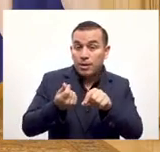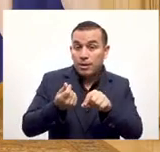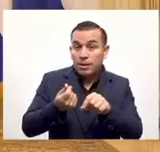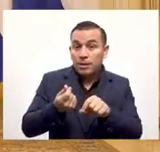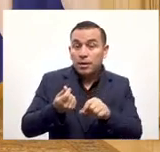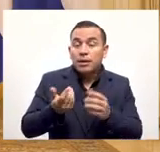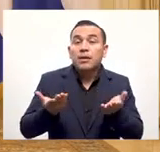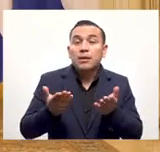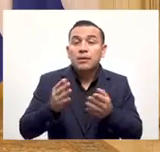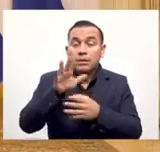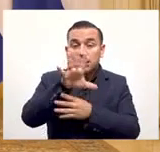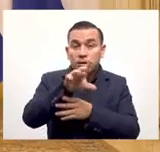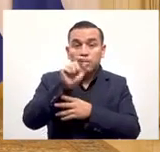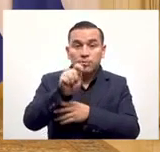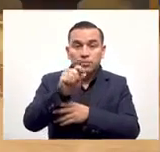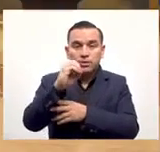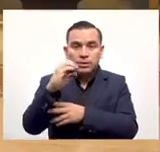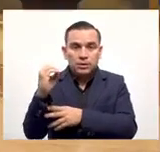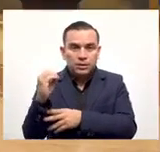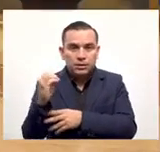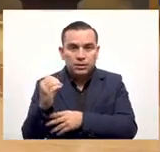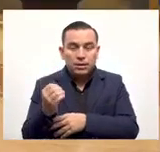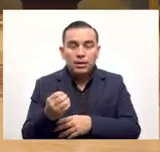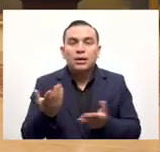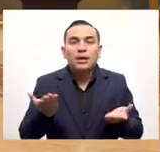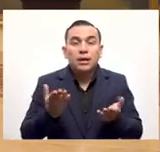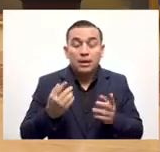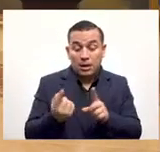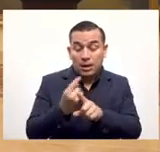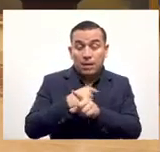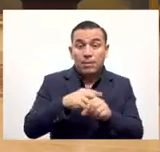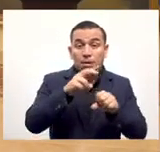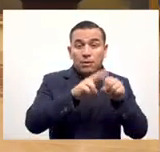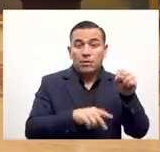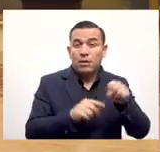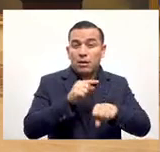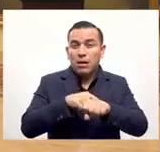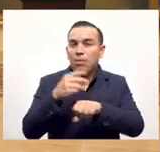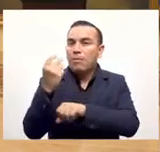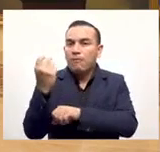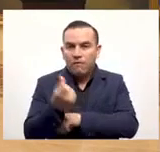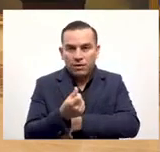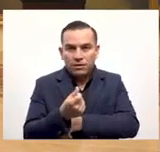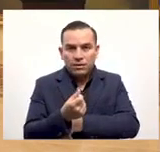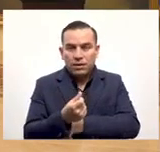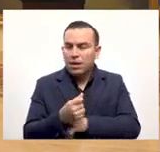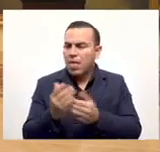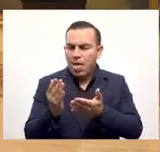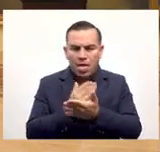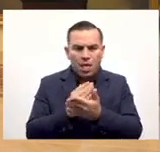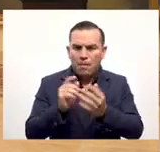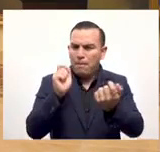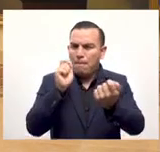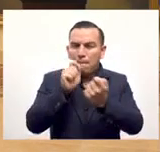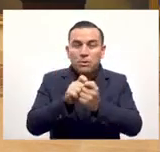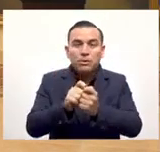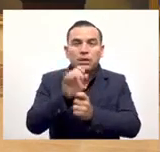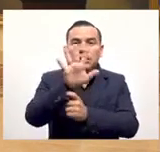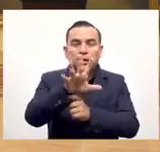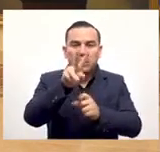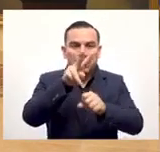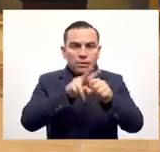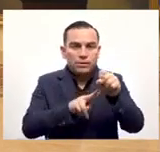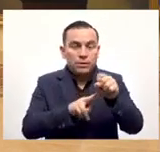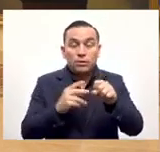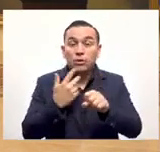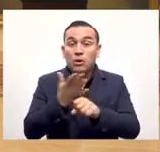farmacia recibirá exactamente 5.00. No va a recibir 4.95, ni va a recibir 4.50, ni tampoco 6 dólares. Van a recibir